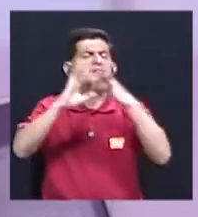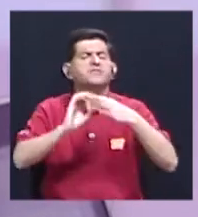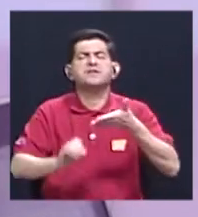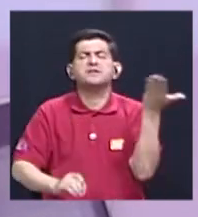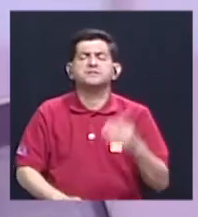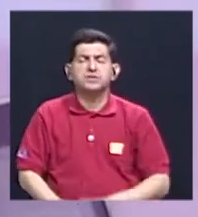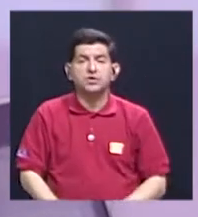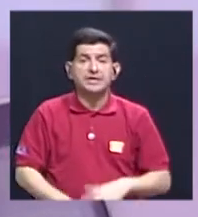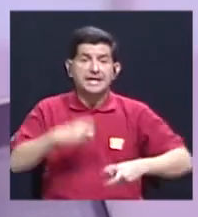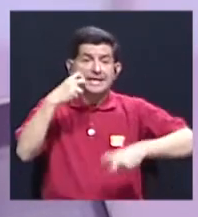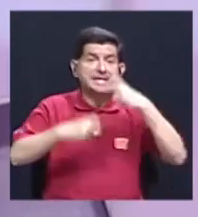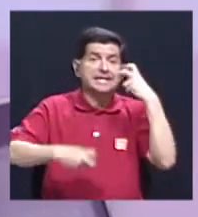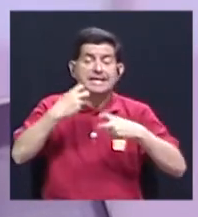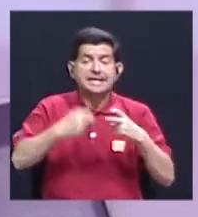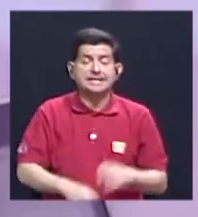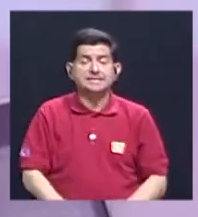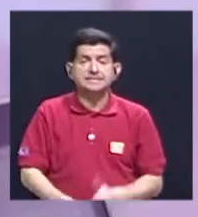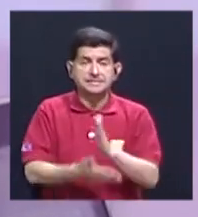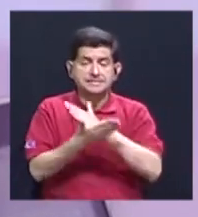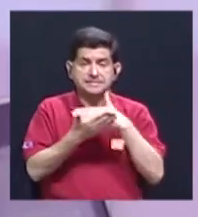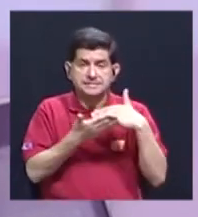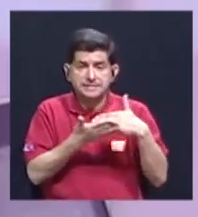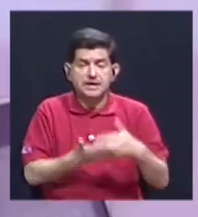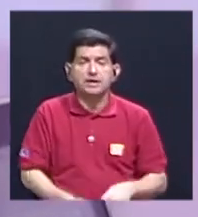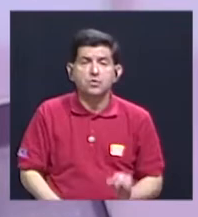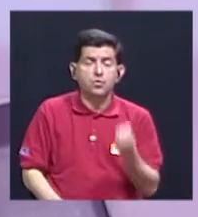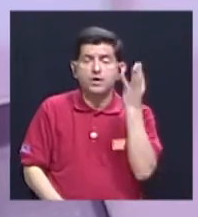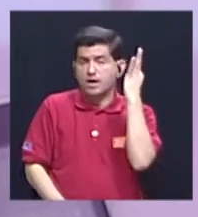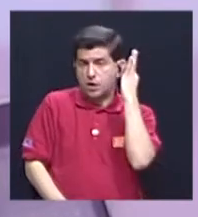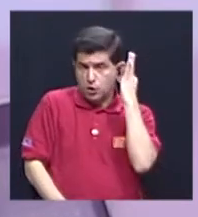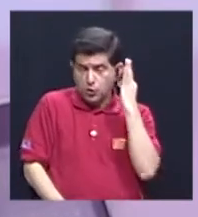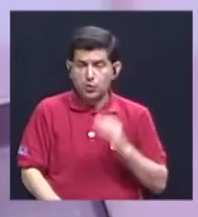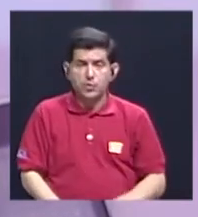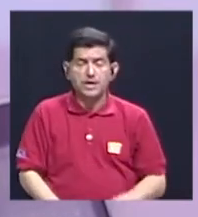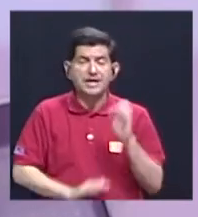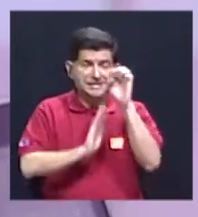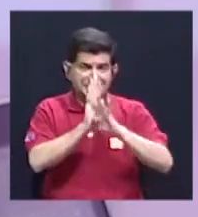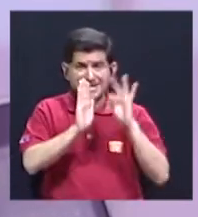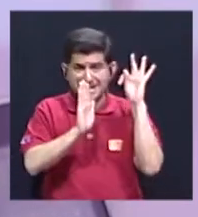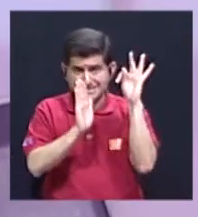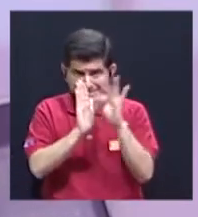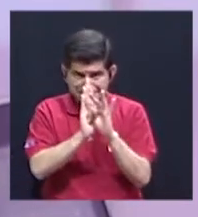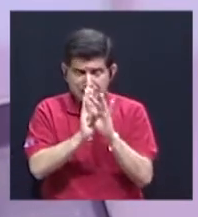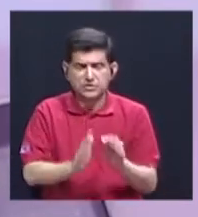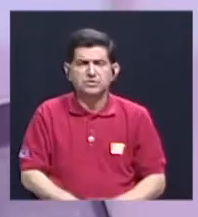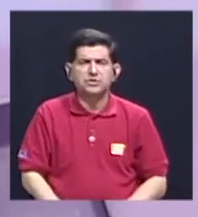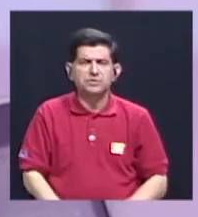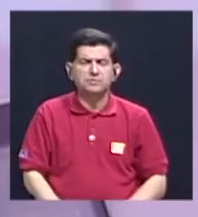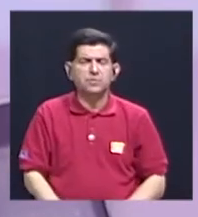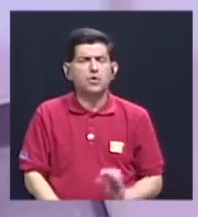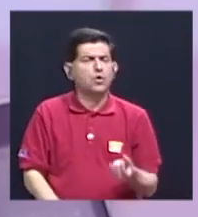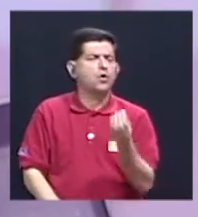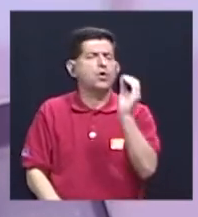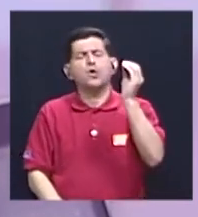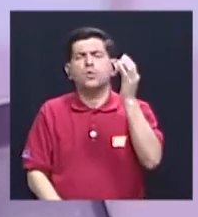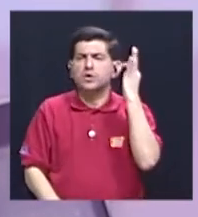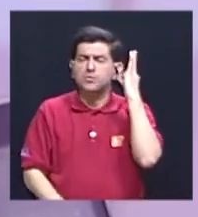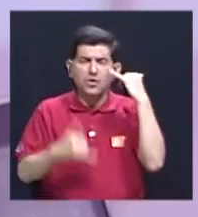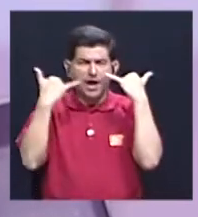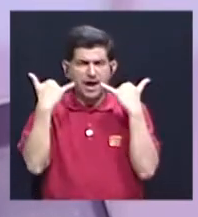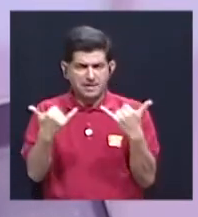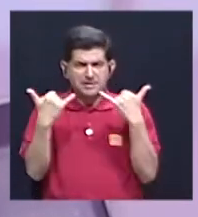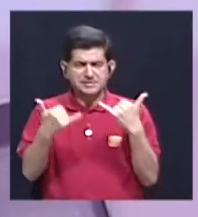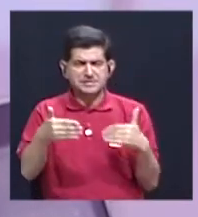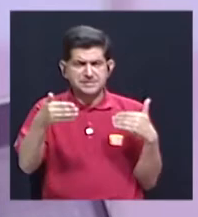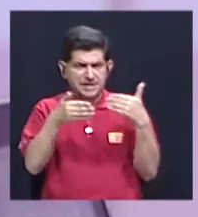con la crisis que hacen algunas jóvenes, en algunas chicas, los estereotipos, una generación de muchachas que ya están